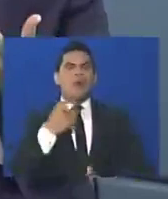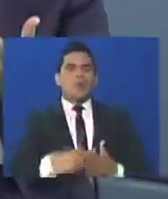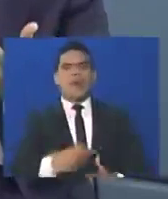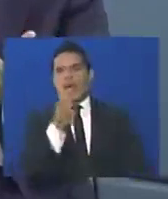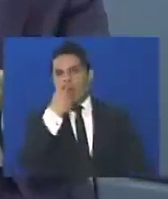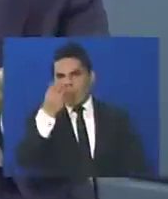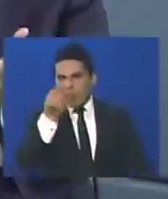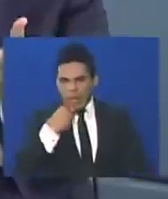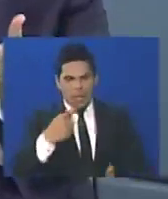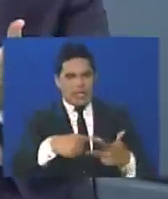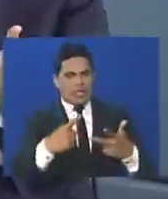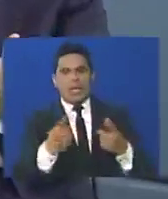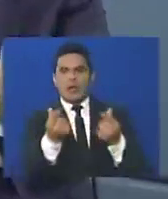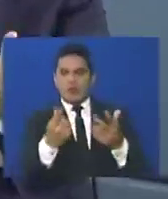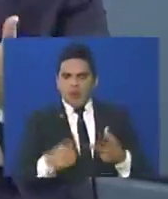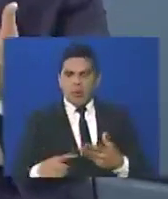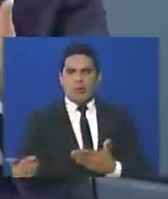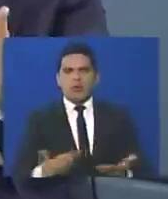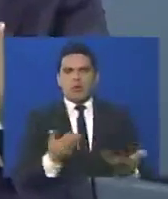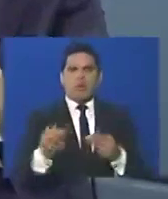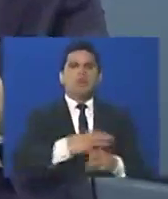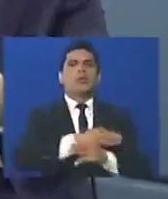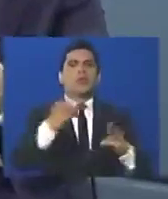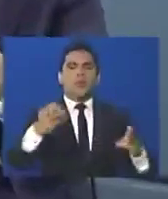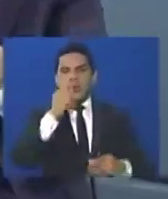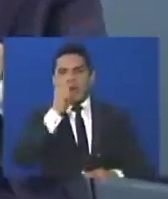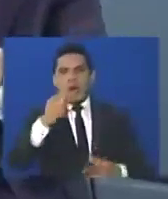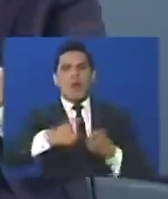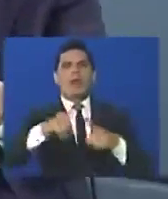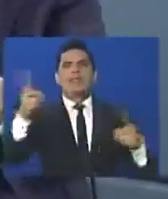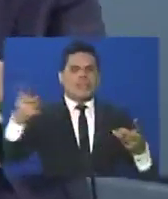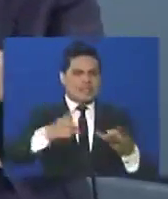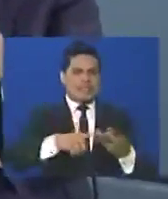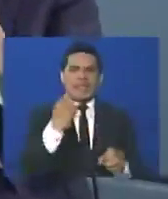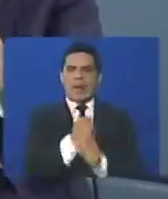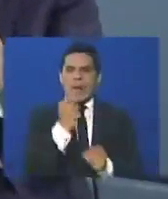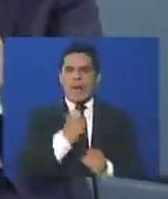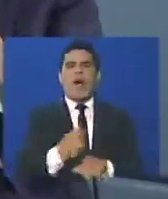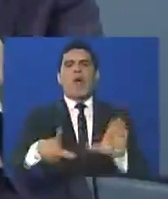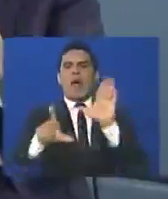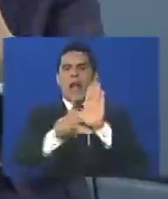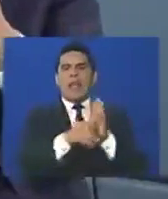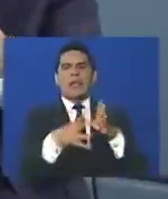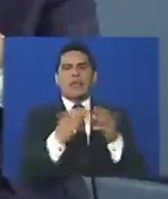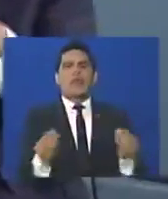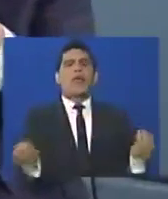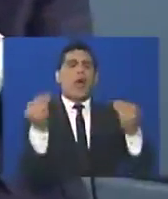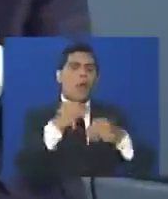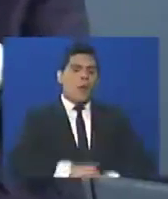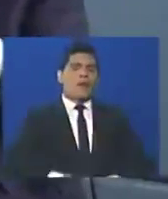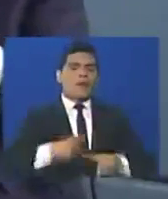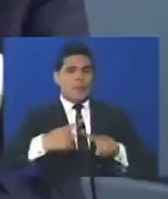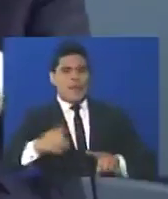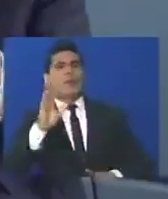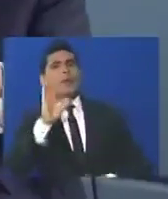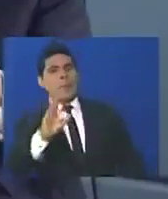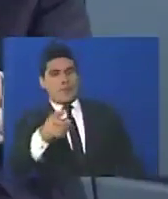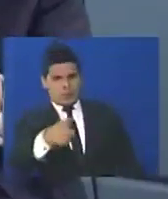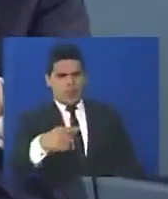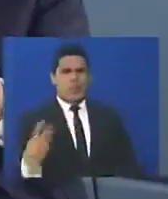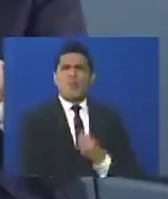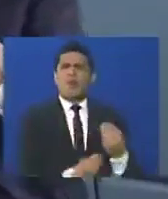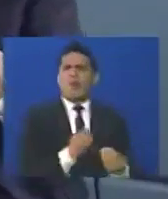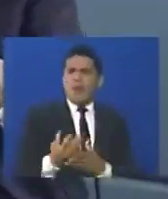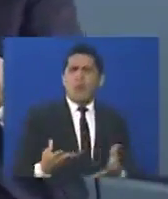abastecimiento, el asunto económico, los servicios públicos, el empleo, las leyes, hay que ponerse de acuerdo, pero ¿cómo te pones tú de